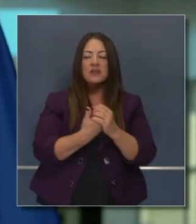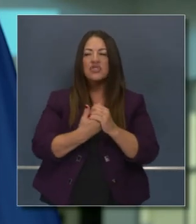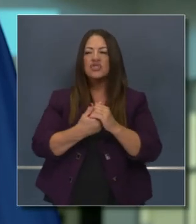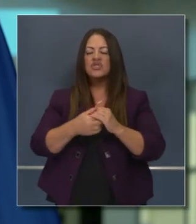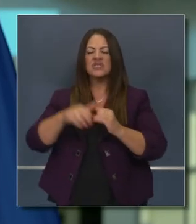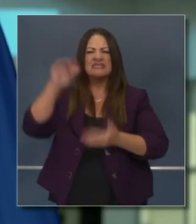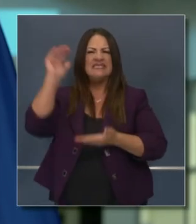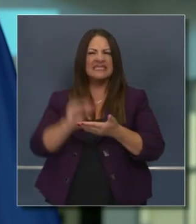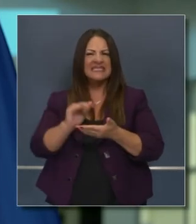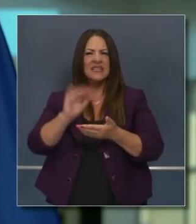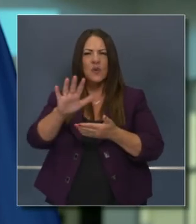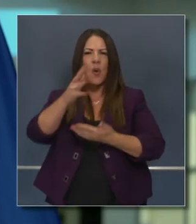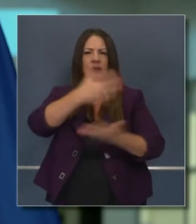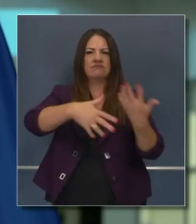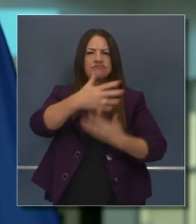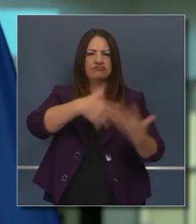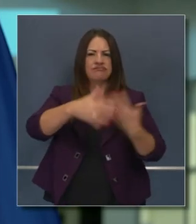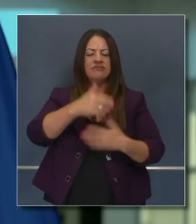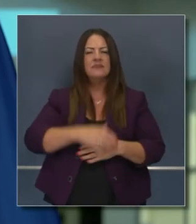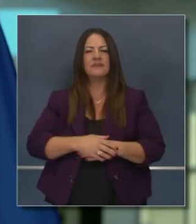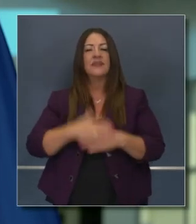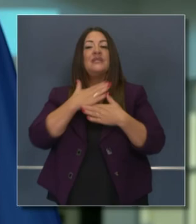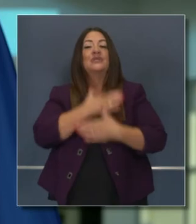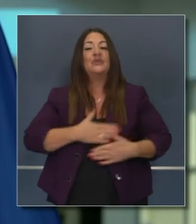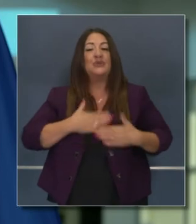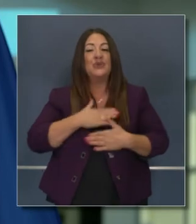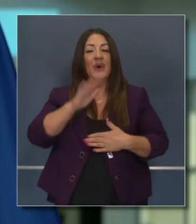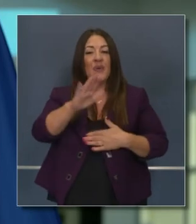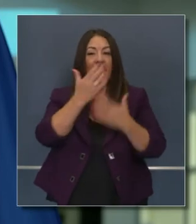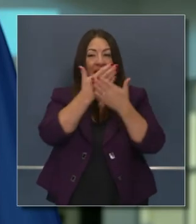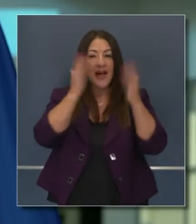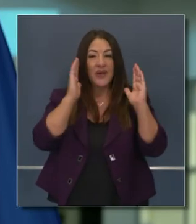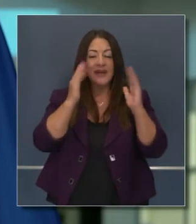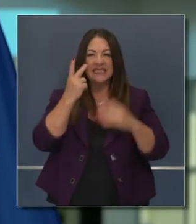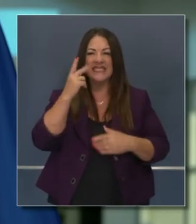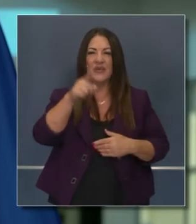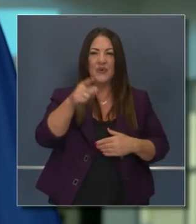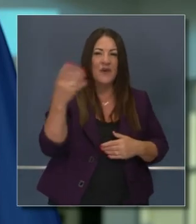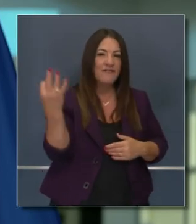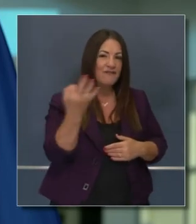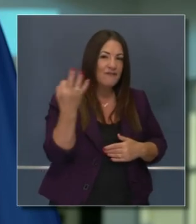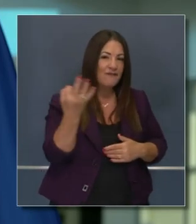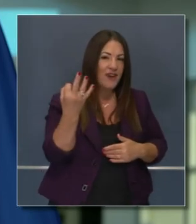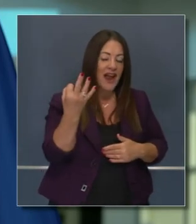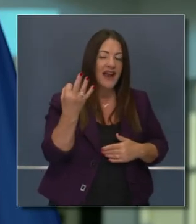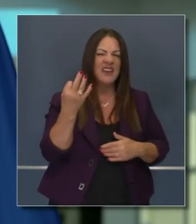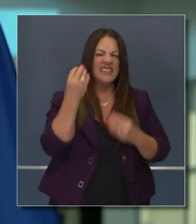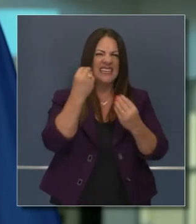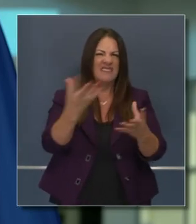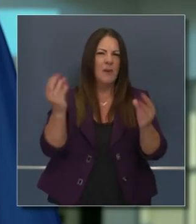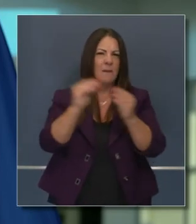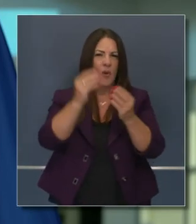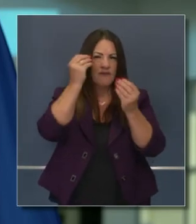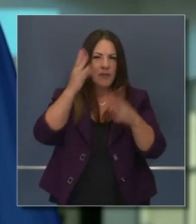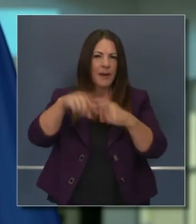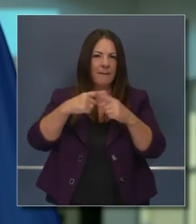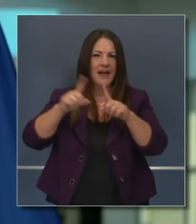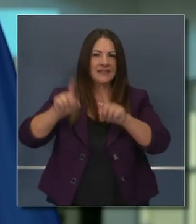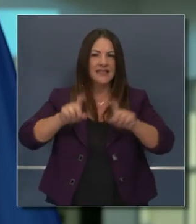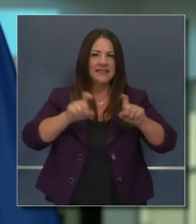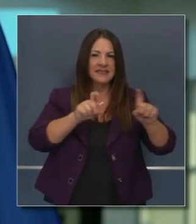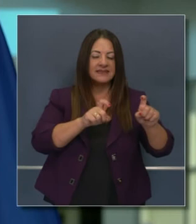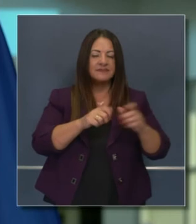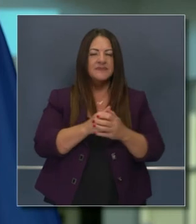manos y traten de reducir la aglomeración con otras personas. Disfruten la noche de brujas. El viernes regresamos con